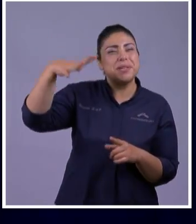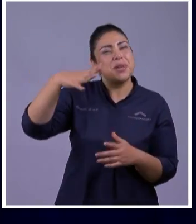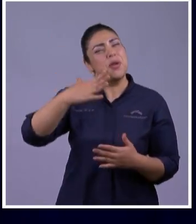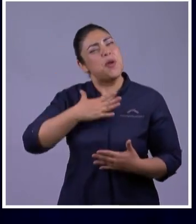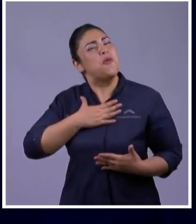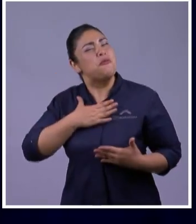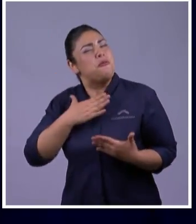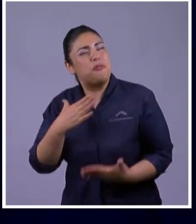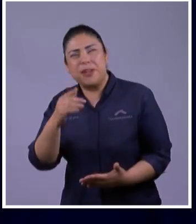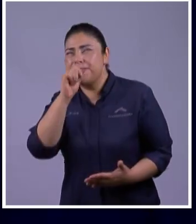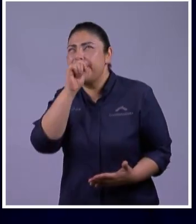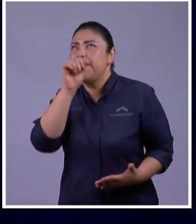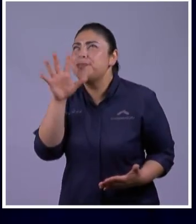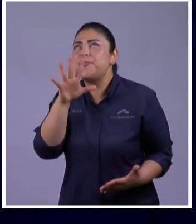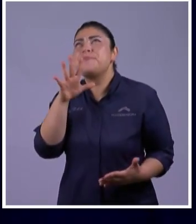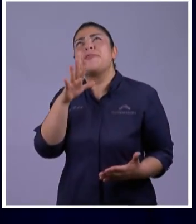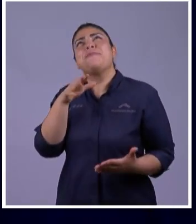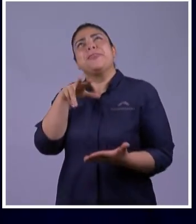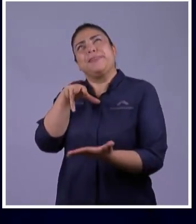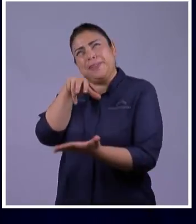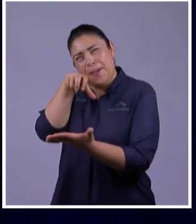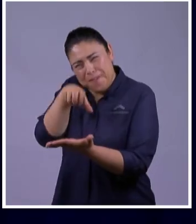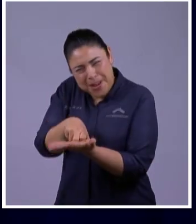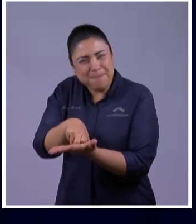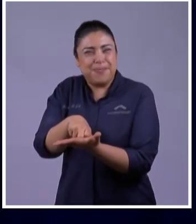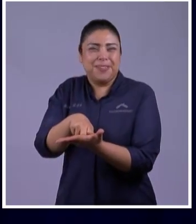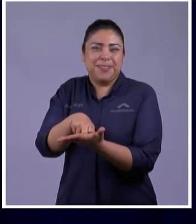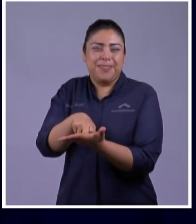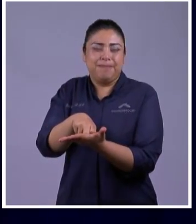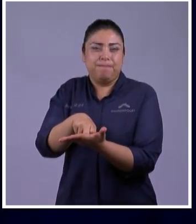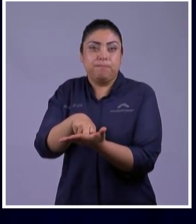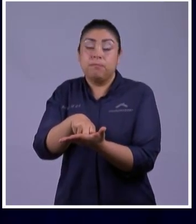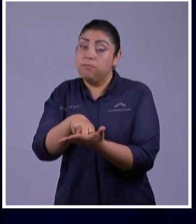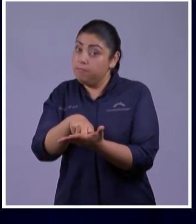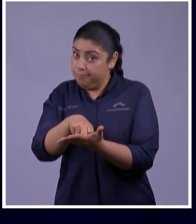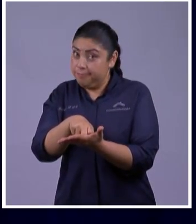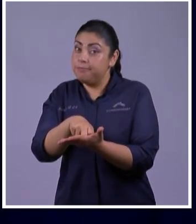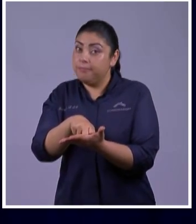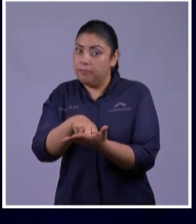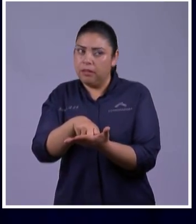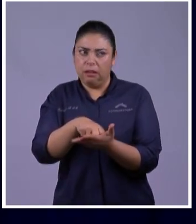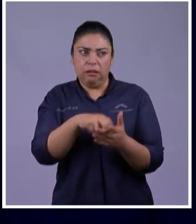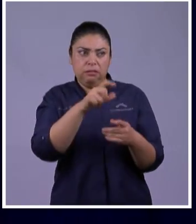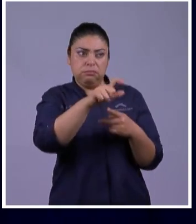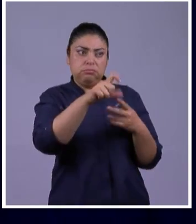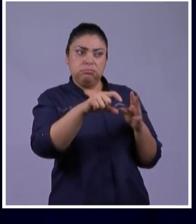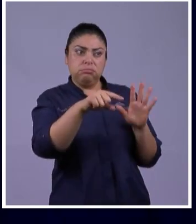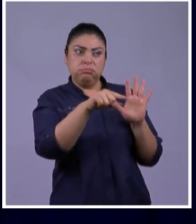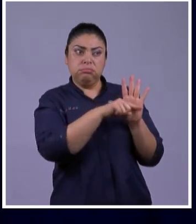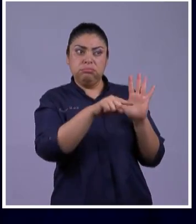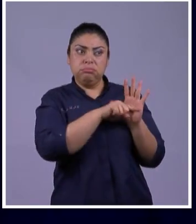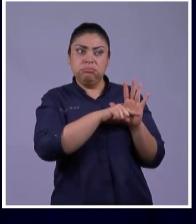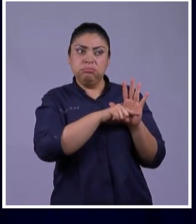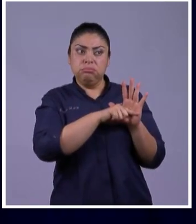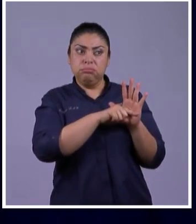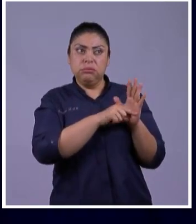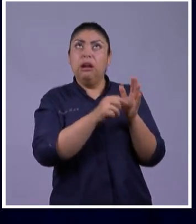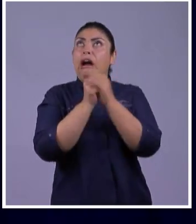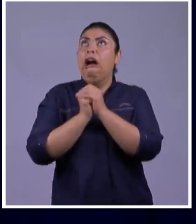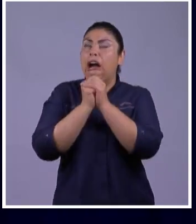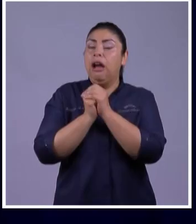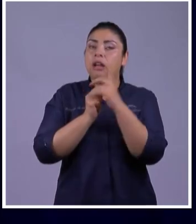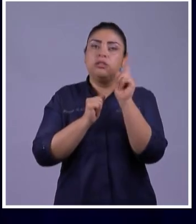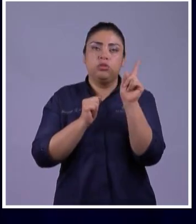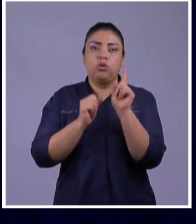sus promesas cuidado no se equivoquen no le des poder al mal adora a dios porque es dios